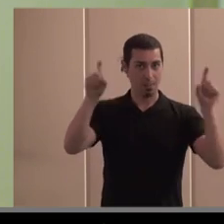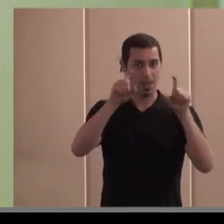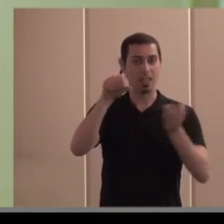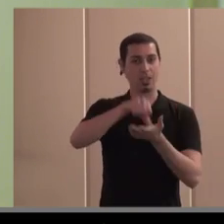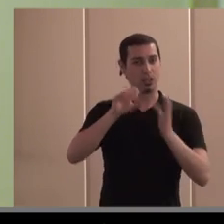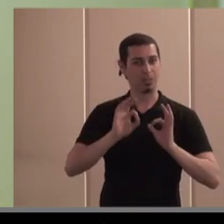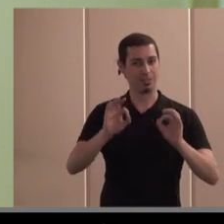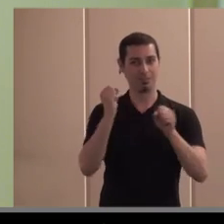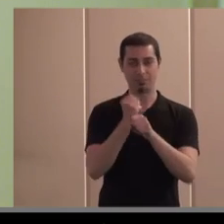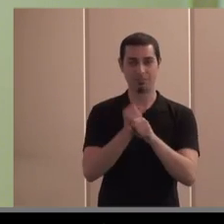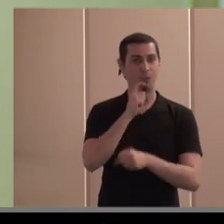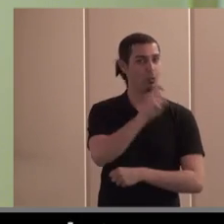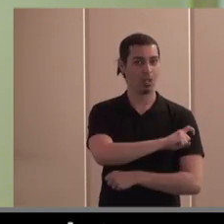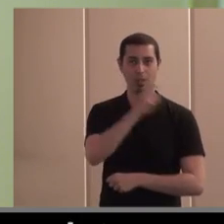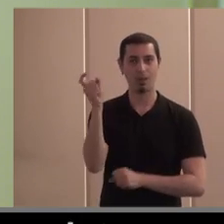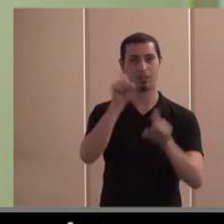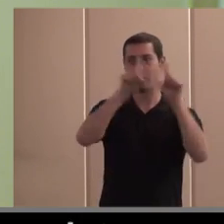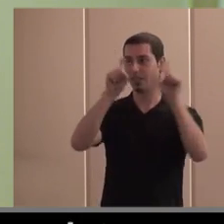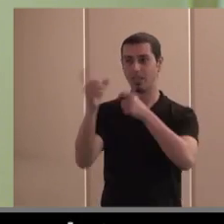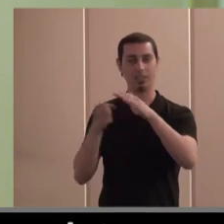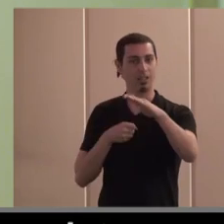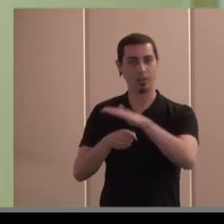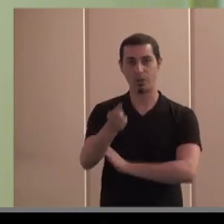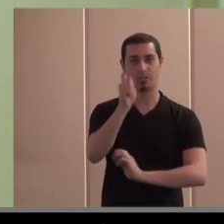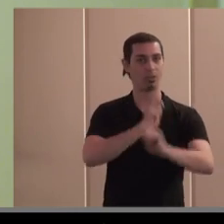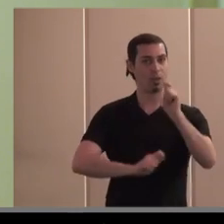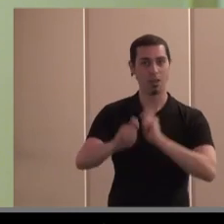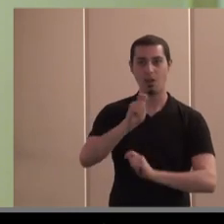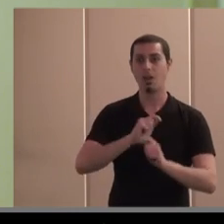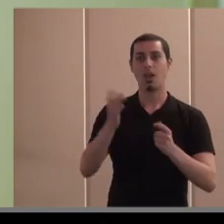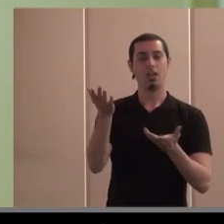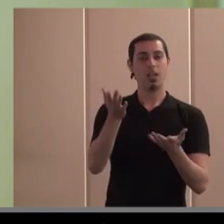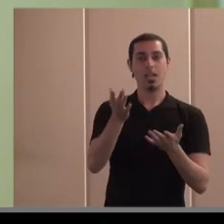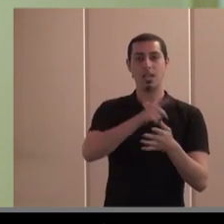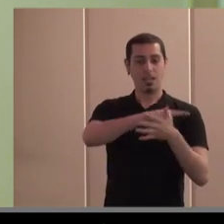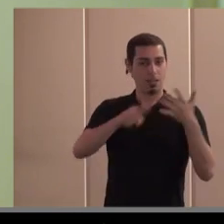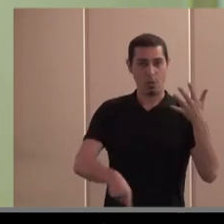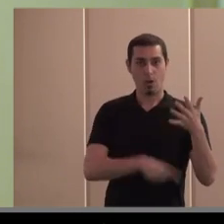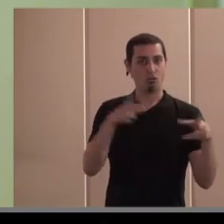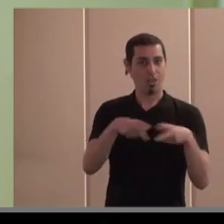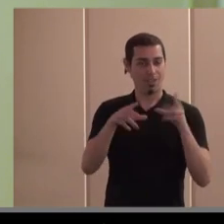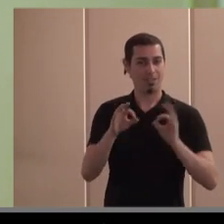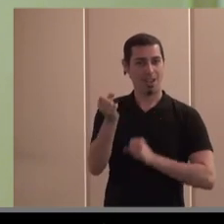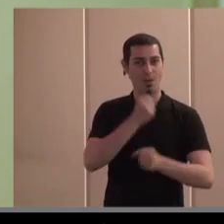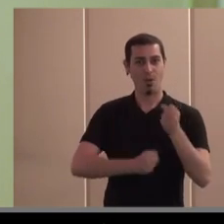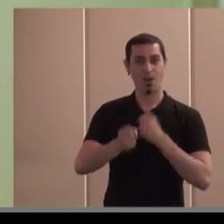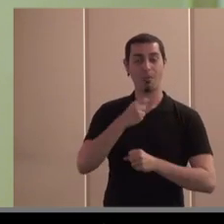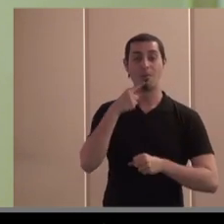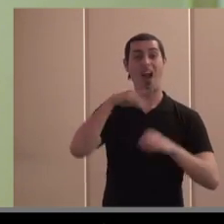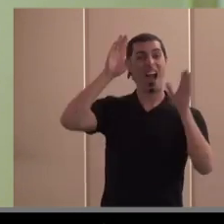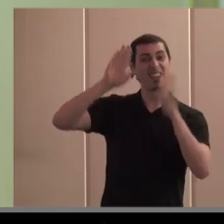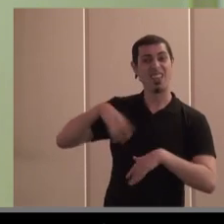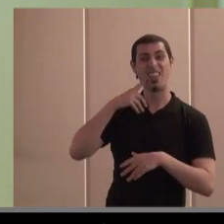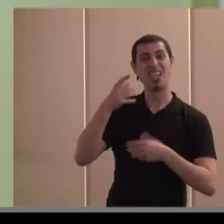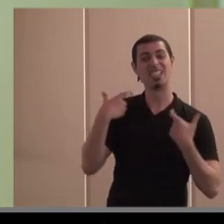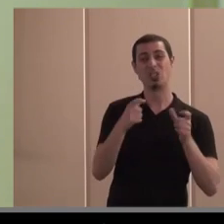especiales de empleo, fundaciones, empresas de inserción, asociaciones y sociedades laborales. En la filmina pone asociaciones del